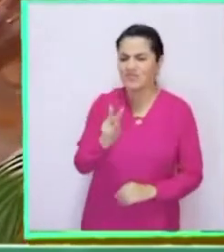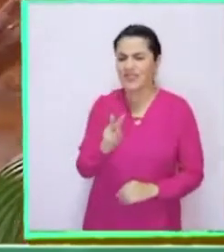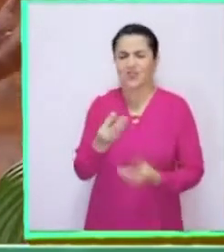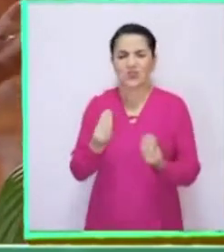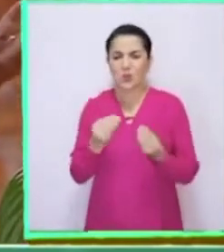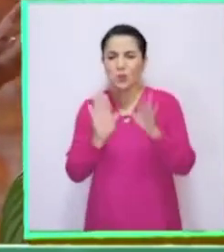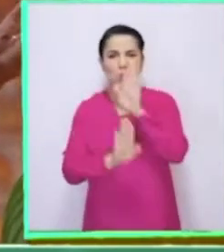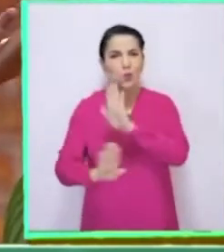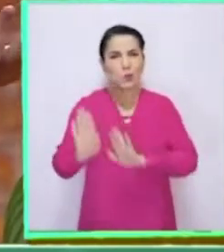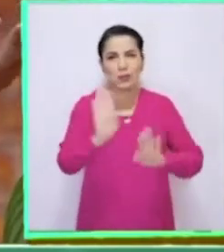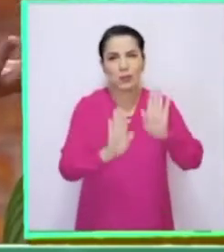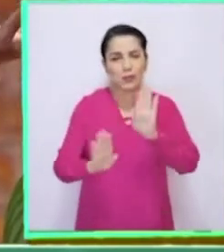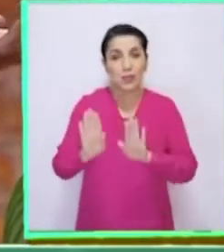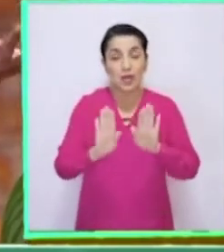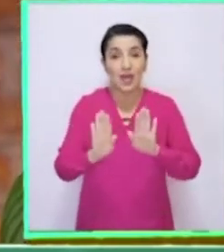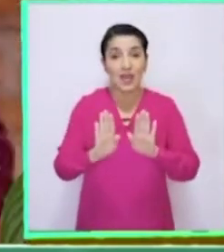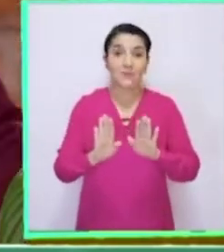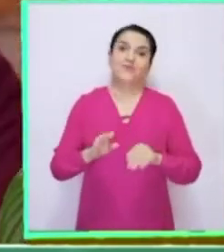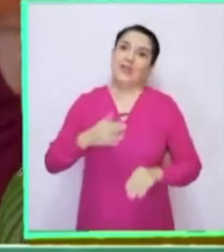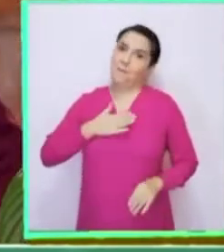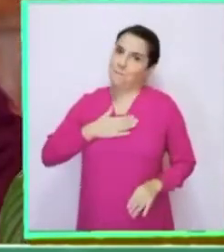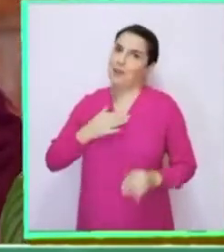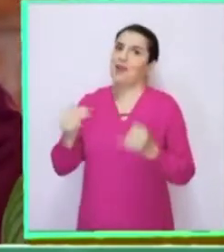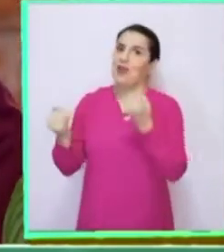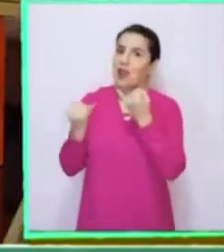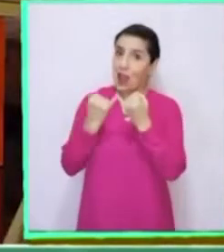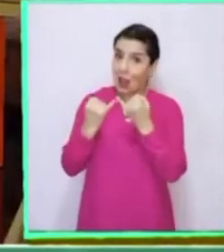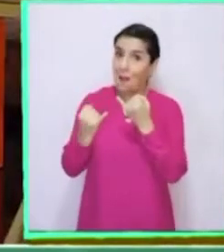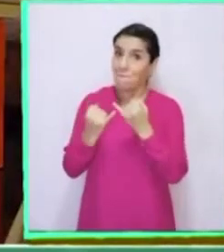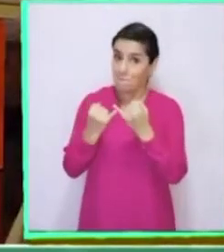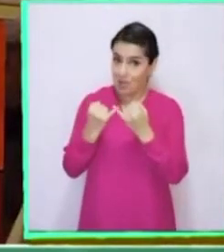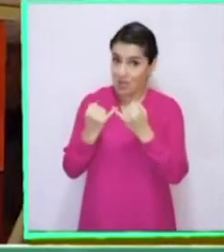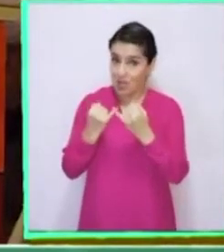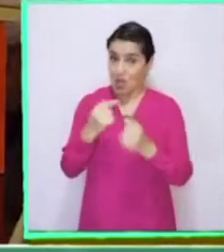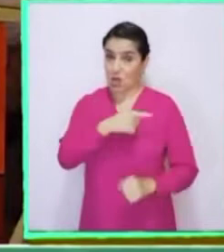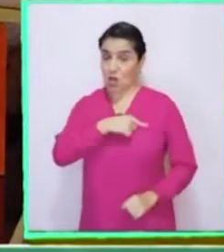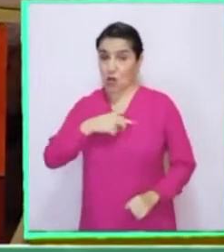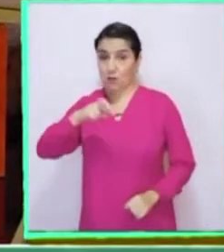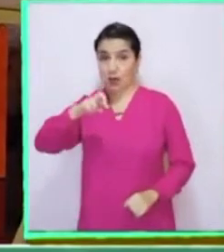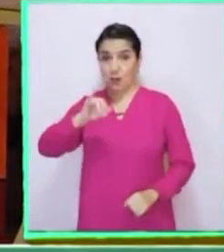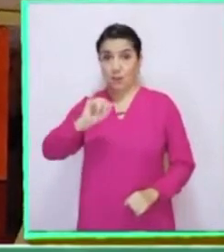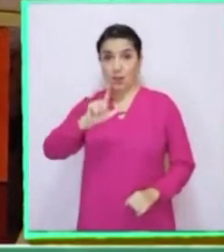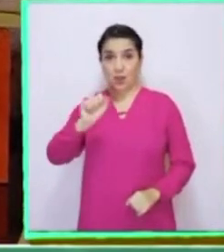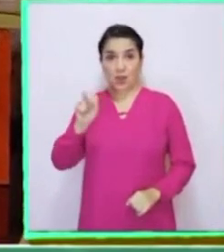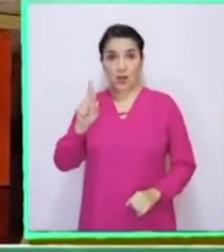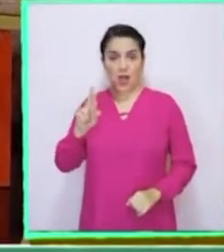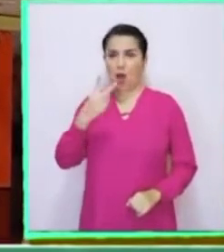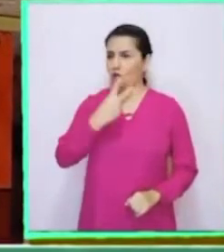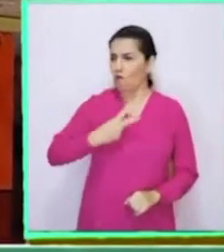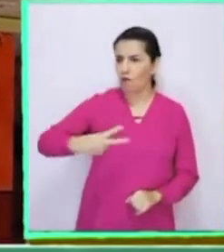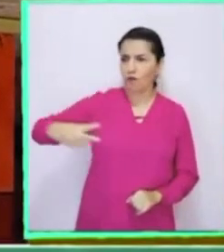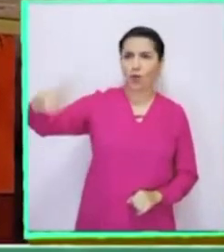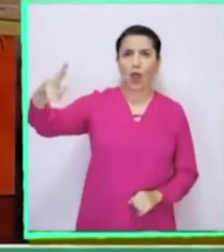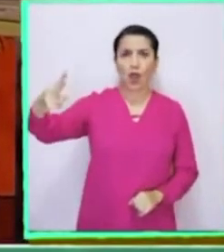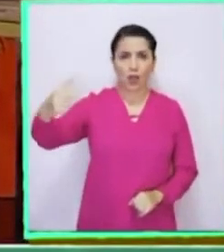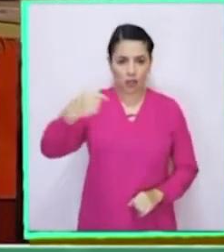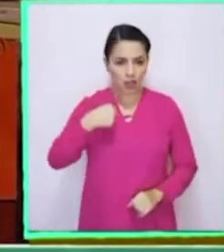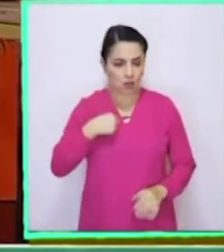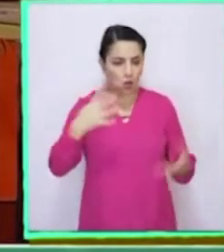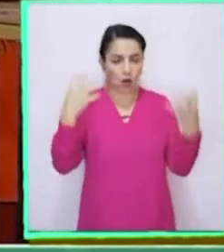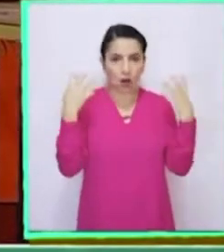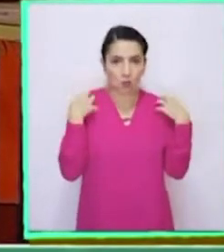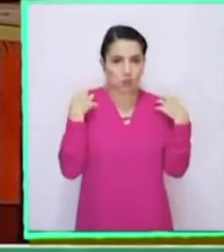cuidados debo darle. Es que resulta que tengo una amiga, mía que se llama Pilar, y se fue de viaje y me dejó a cargo de